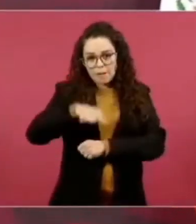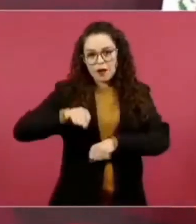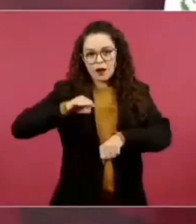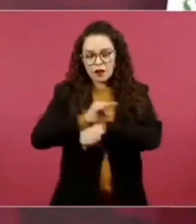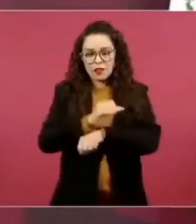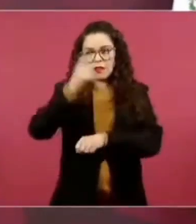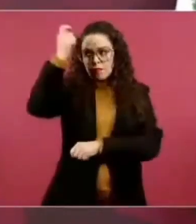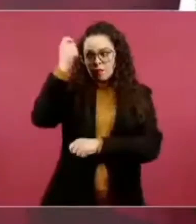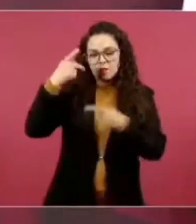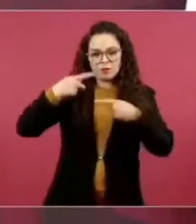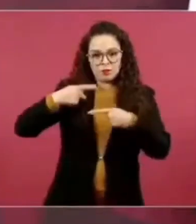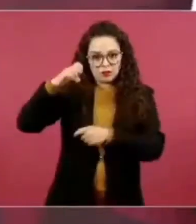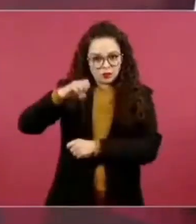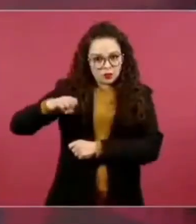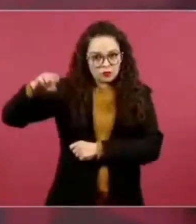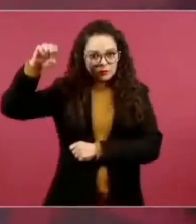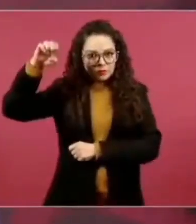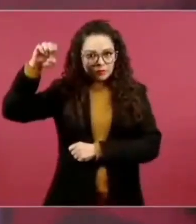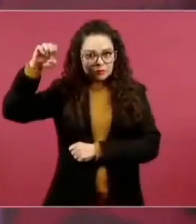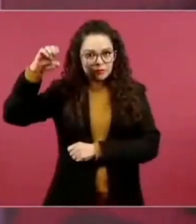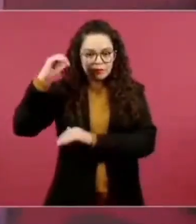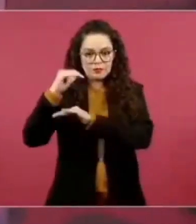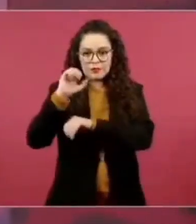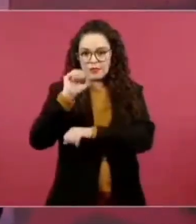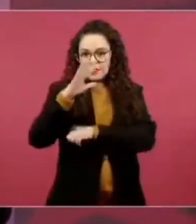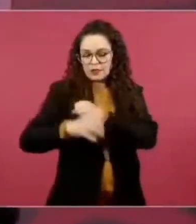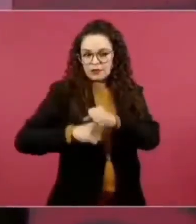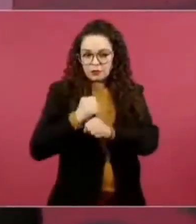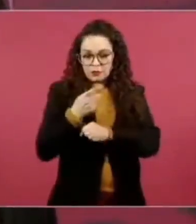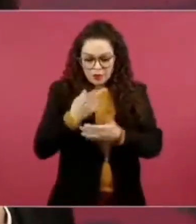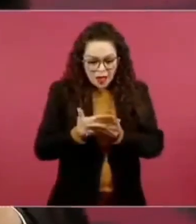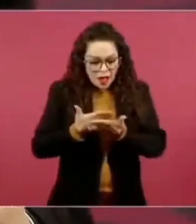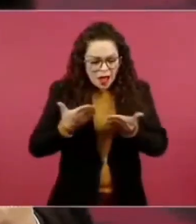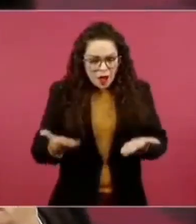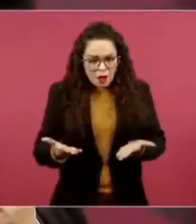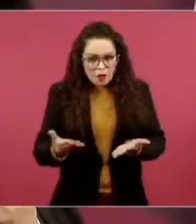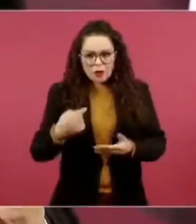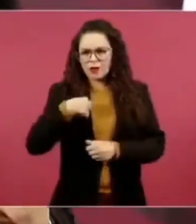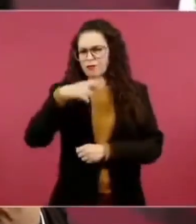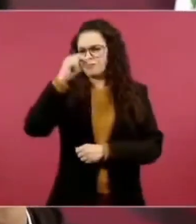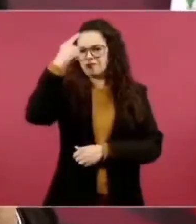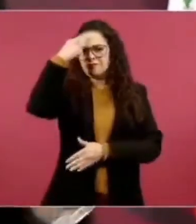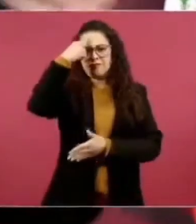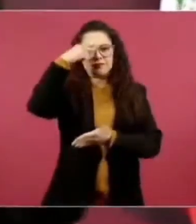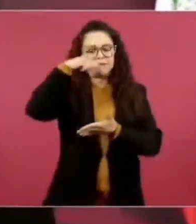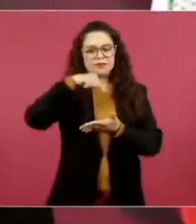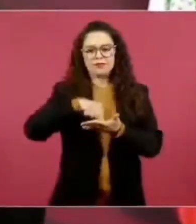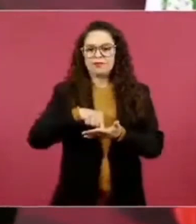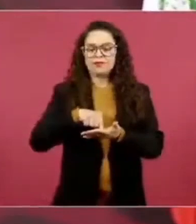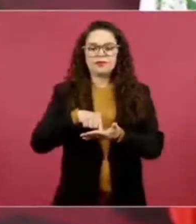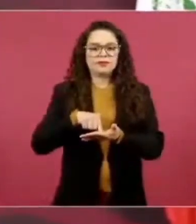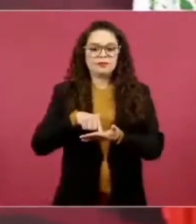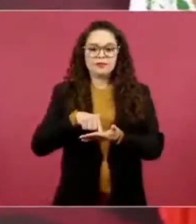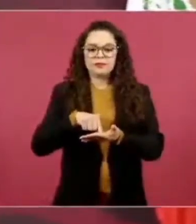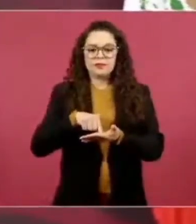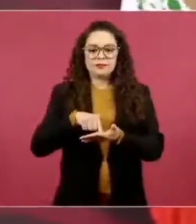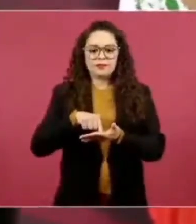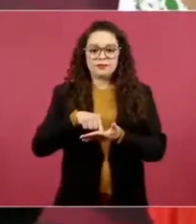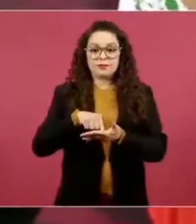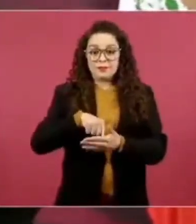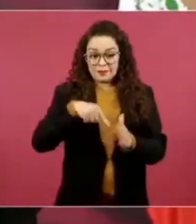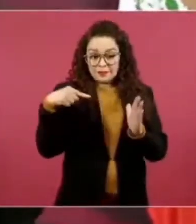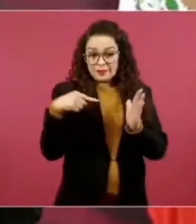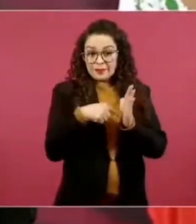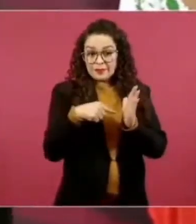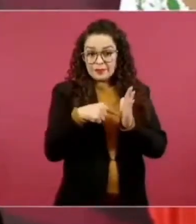creo que ahora se opongan. Entonces, en esa reforma va a ir incluido